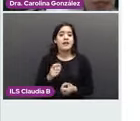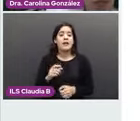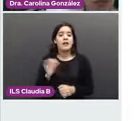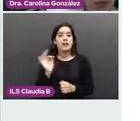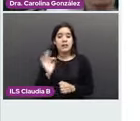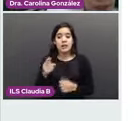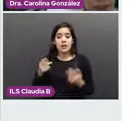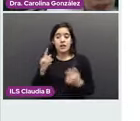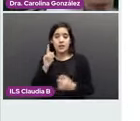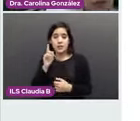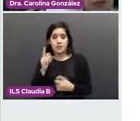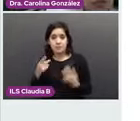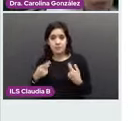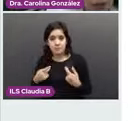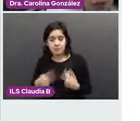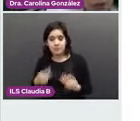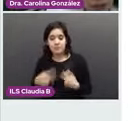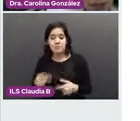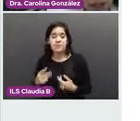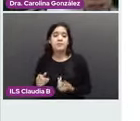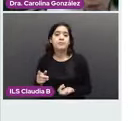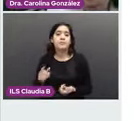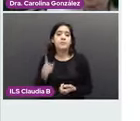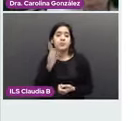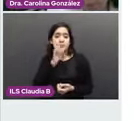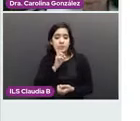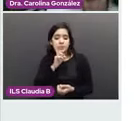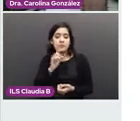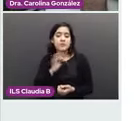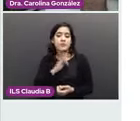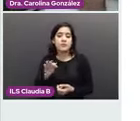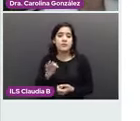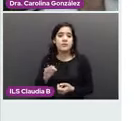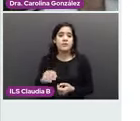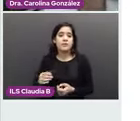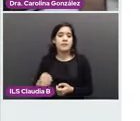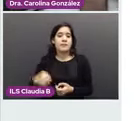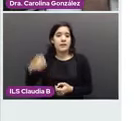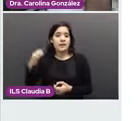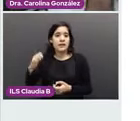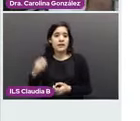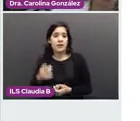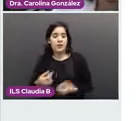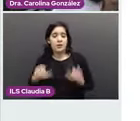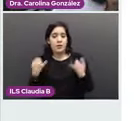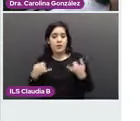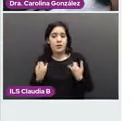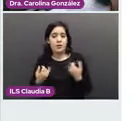temprana y la multiparidad. Se van a considerar factores de riesgo. Siguiente.